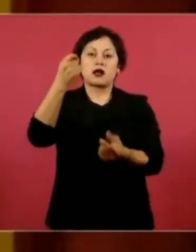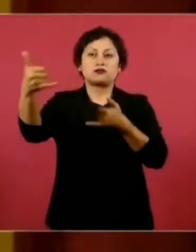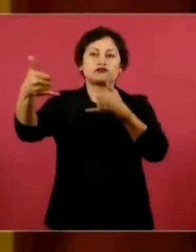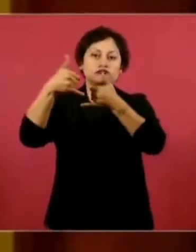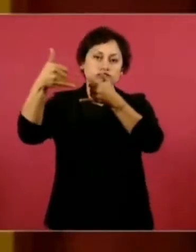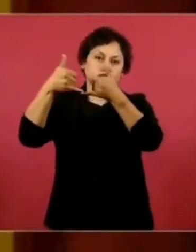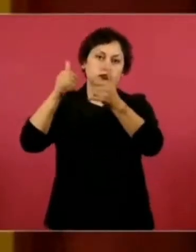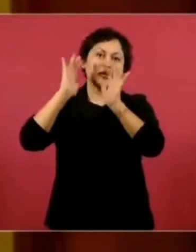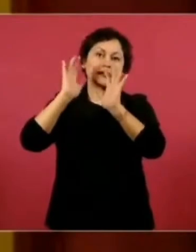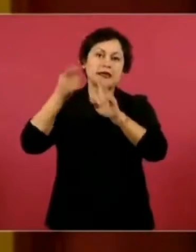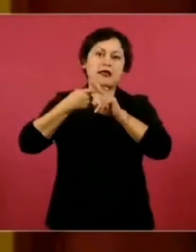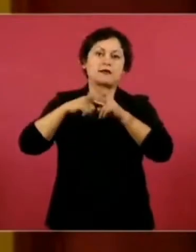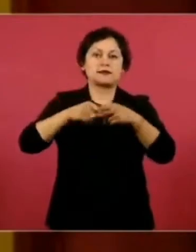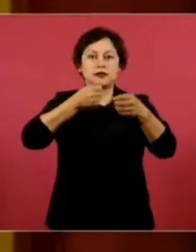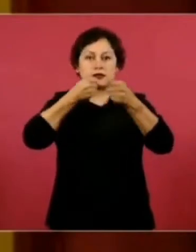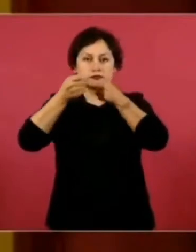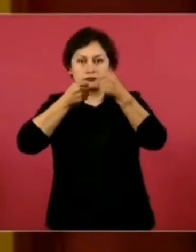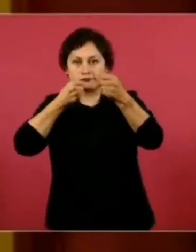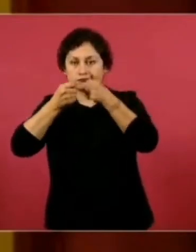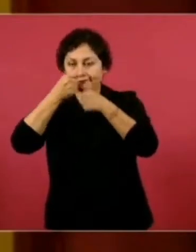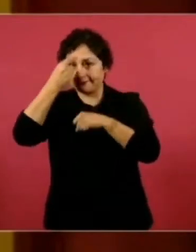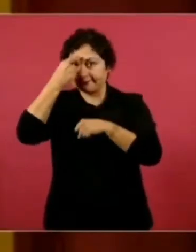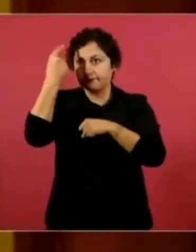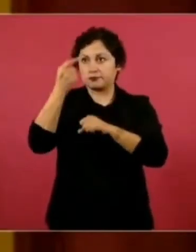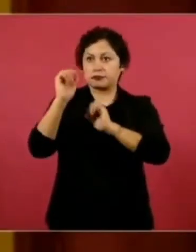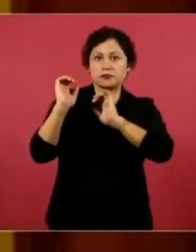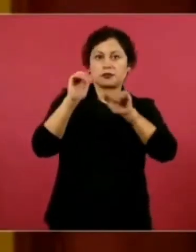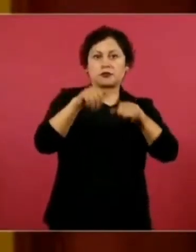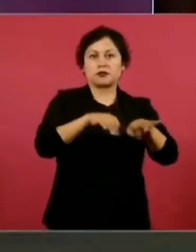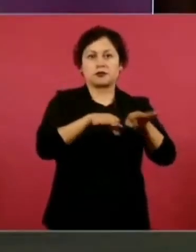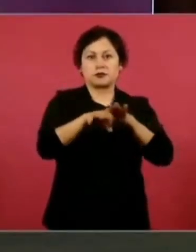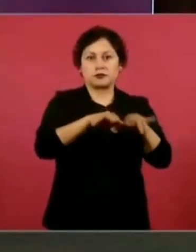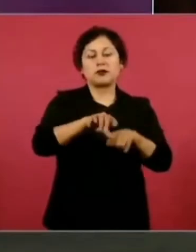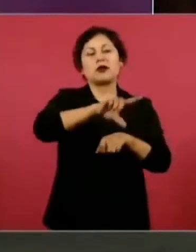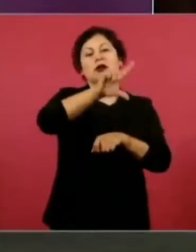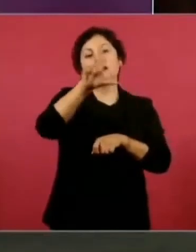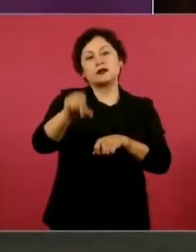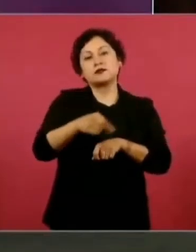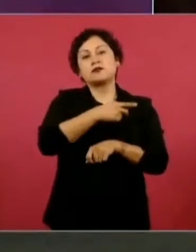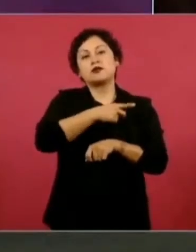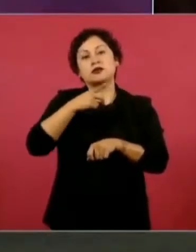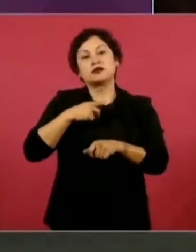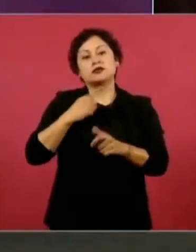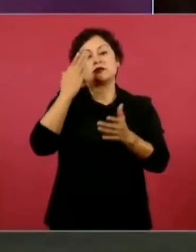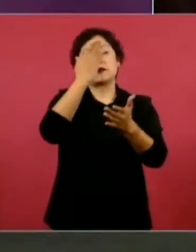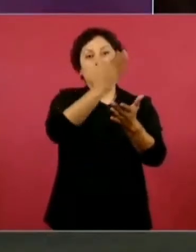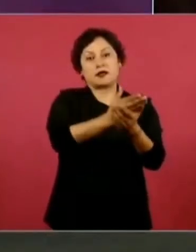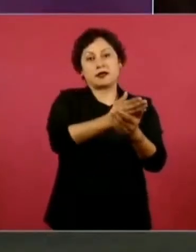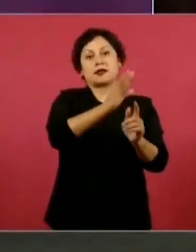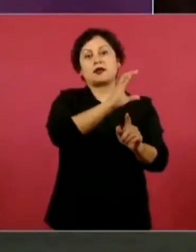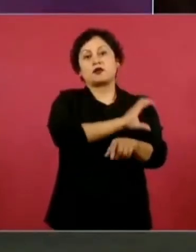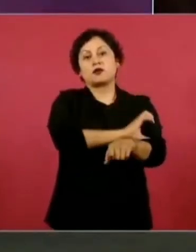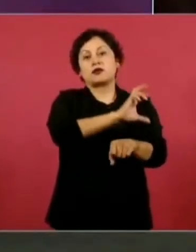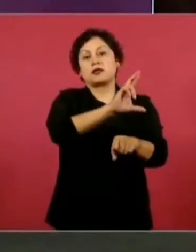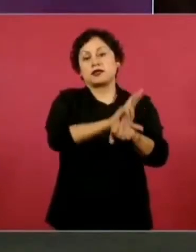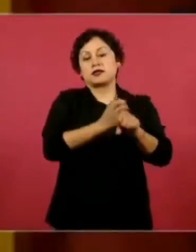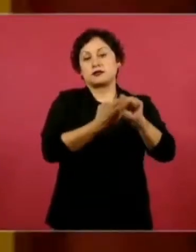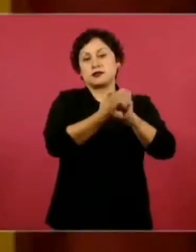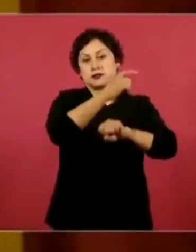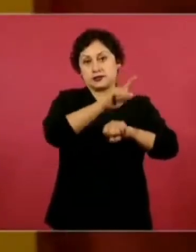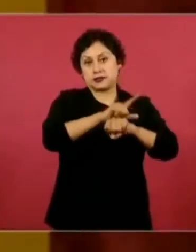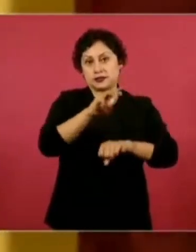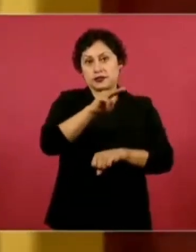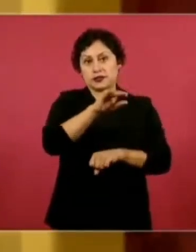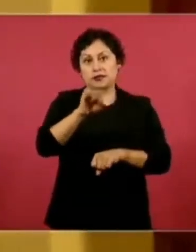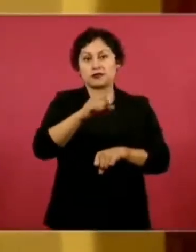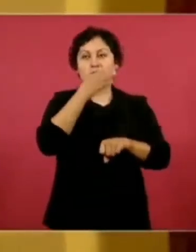cubrir alguna plaza. Después de eso se tiene que acudir a las coordinaciones estatales de IMSS-Bienestar. Por eso les pedimos que estén muy